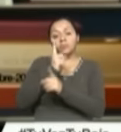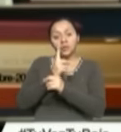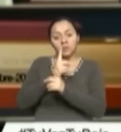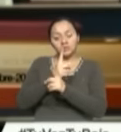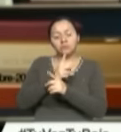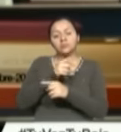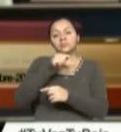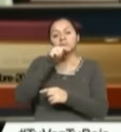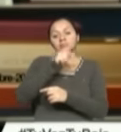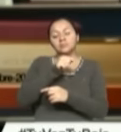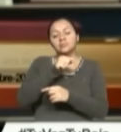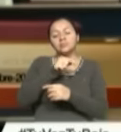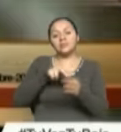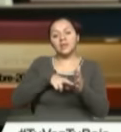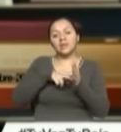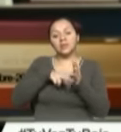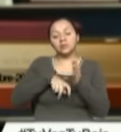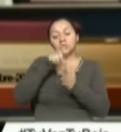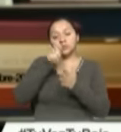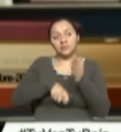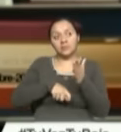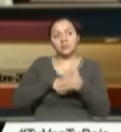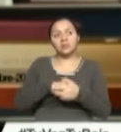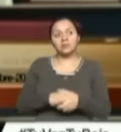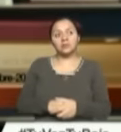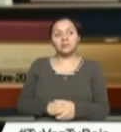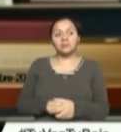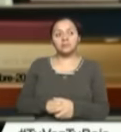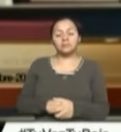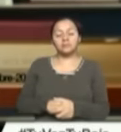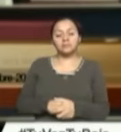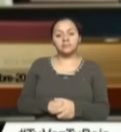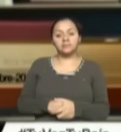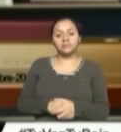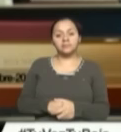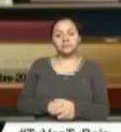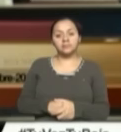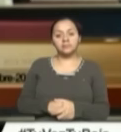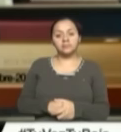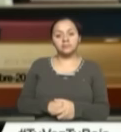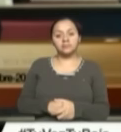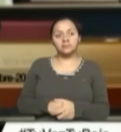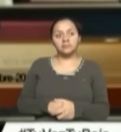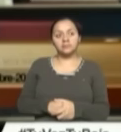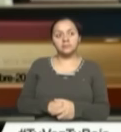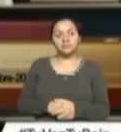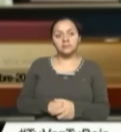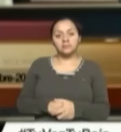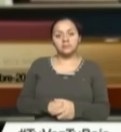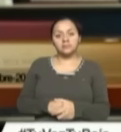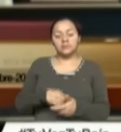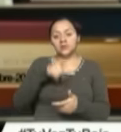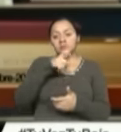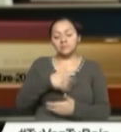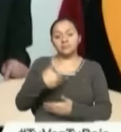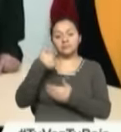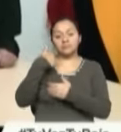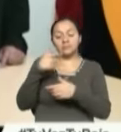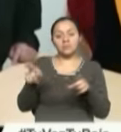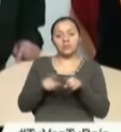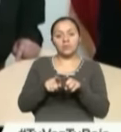General de Registro Civil, Identificación y Cedulación es competente también.